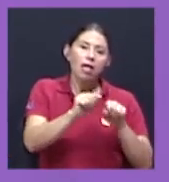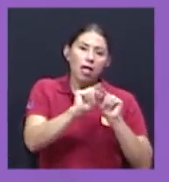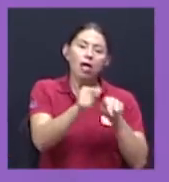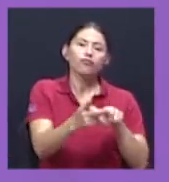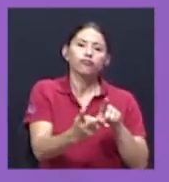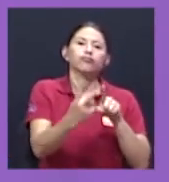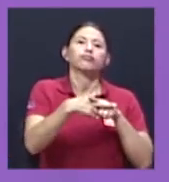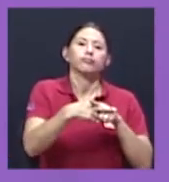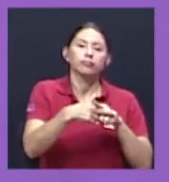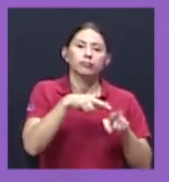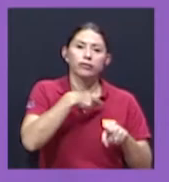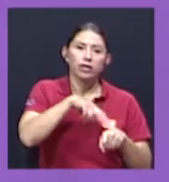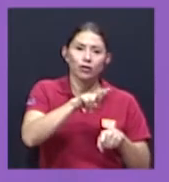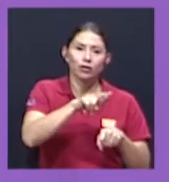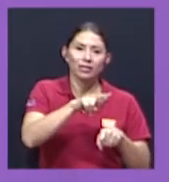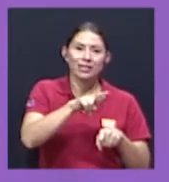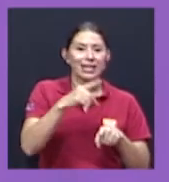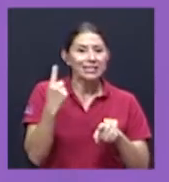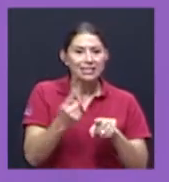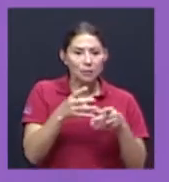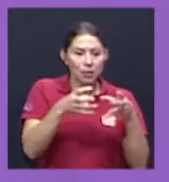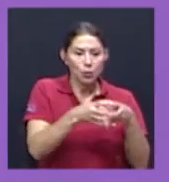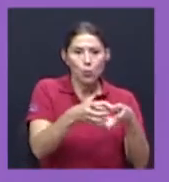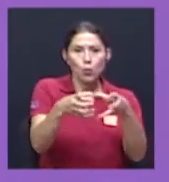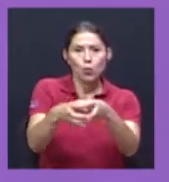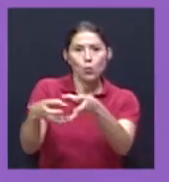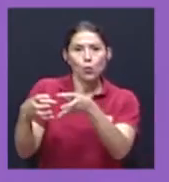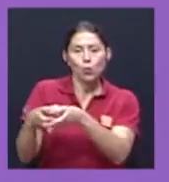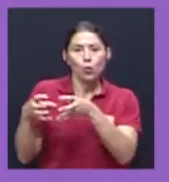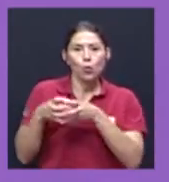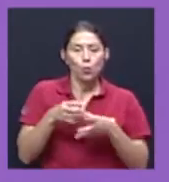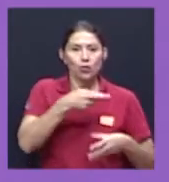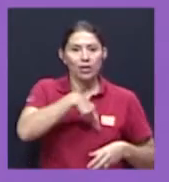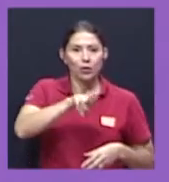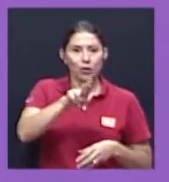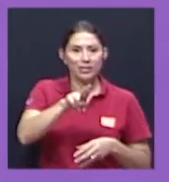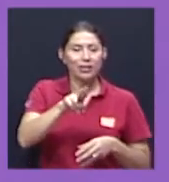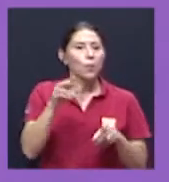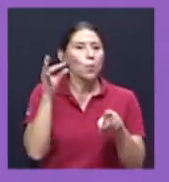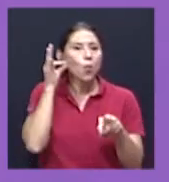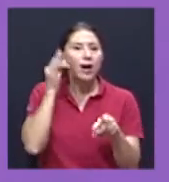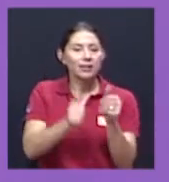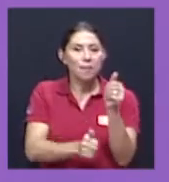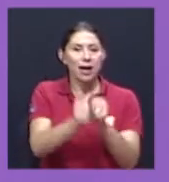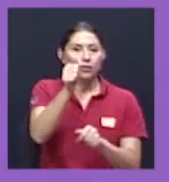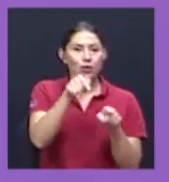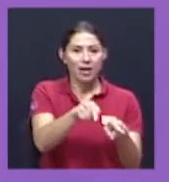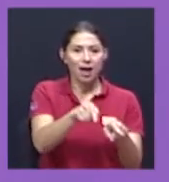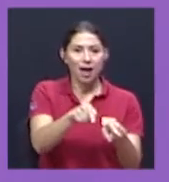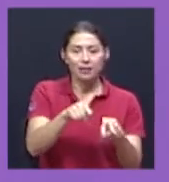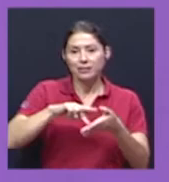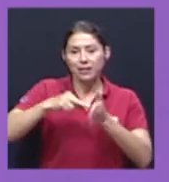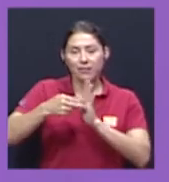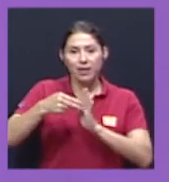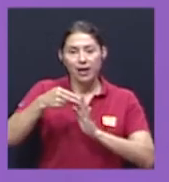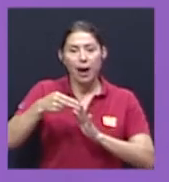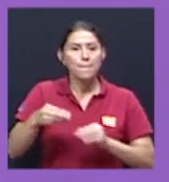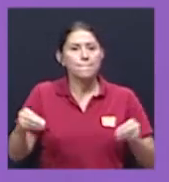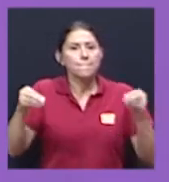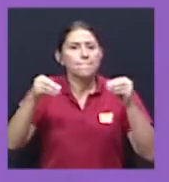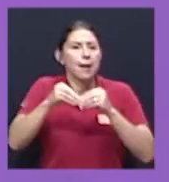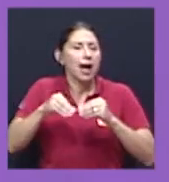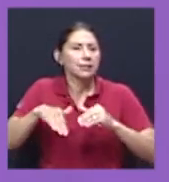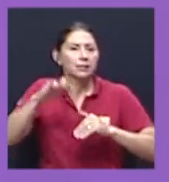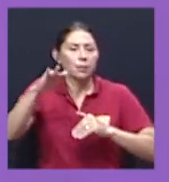afiliación, las mujeres son mayoría. Es decir, que hay no solo más mujeres creyentes, sino que también hay más